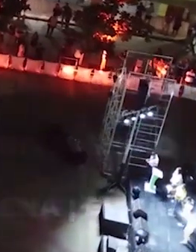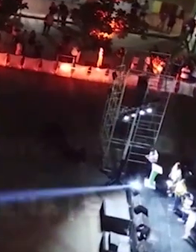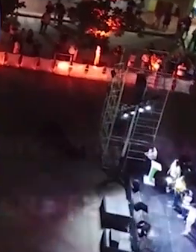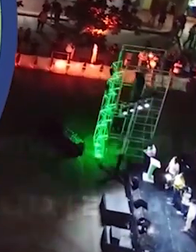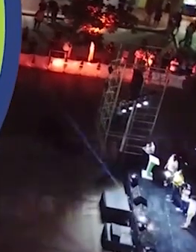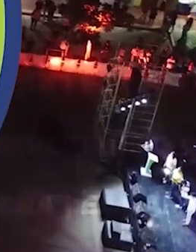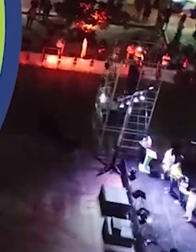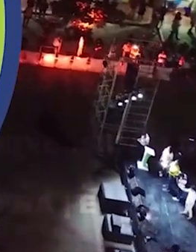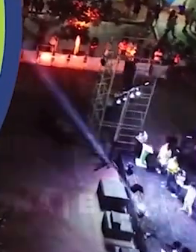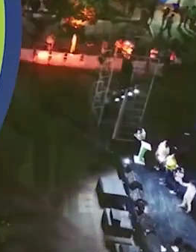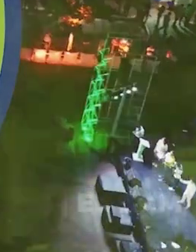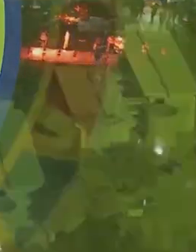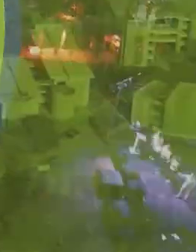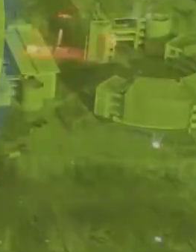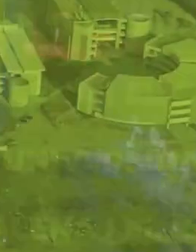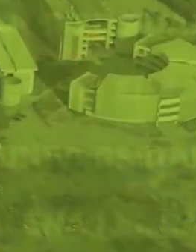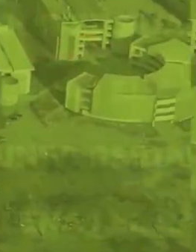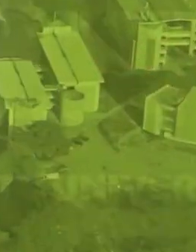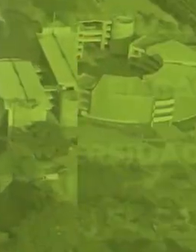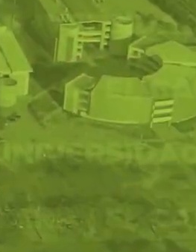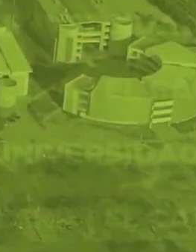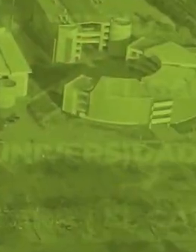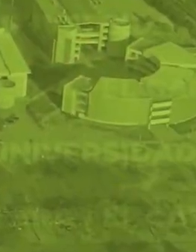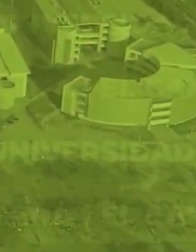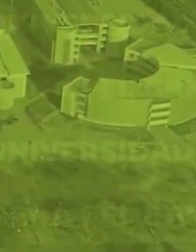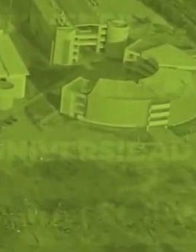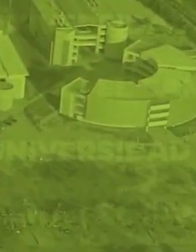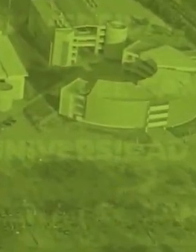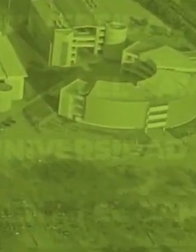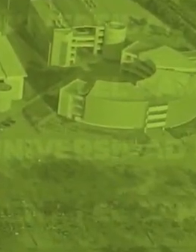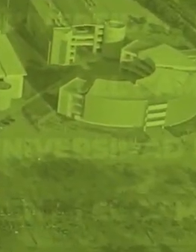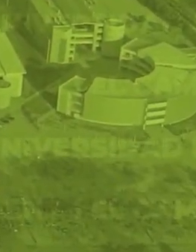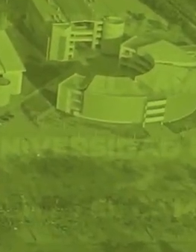incluyente